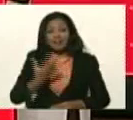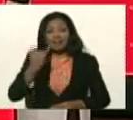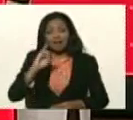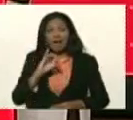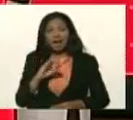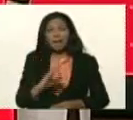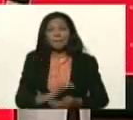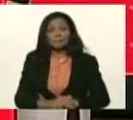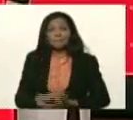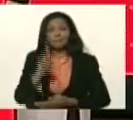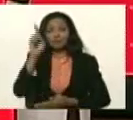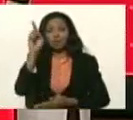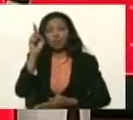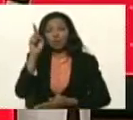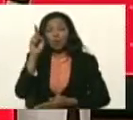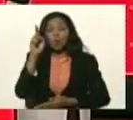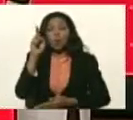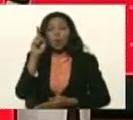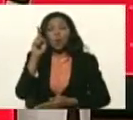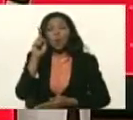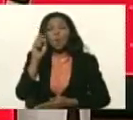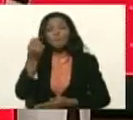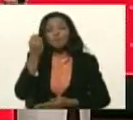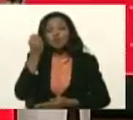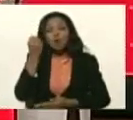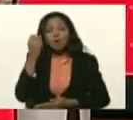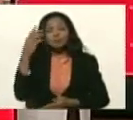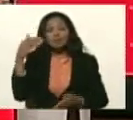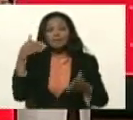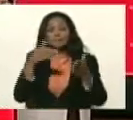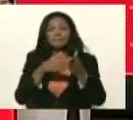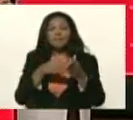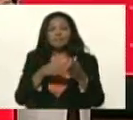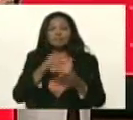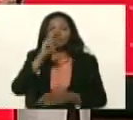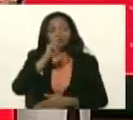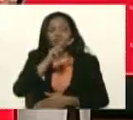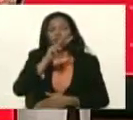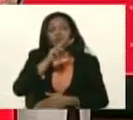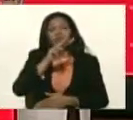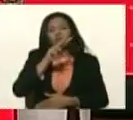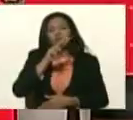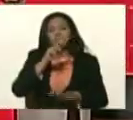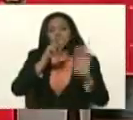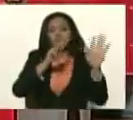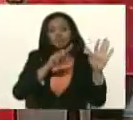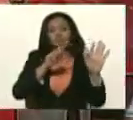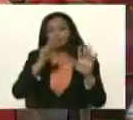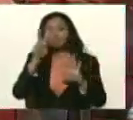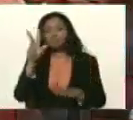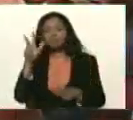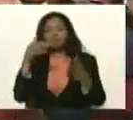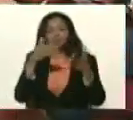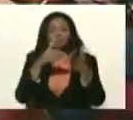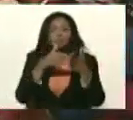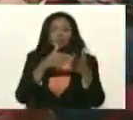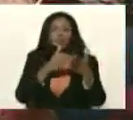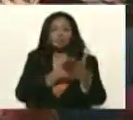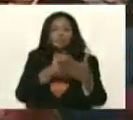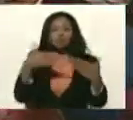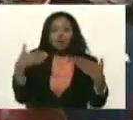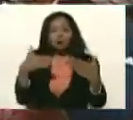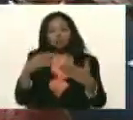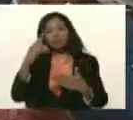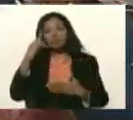el monto de un billón, diez mil, doscientos sesenta y tres millones de